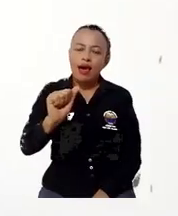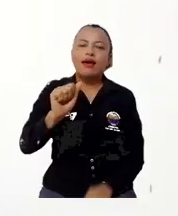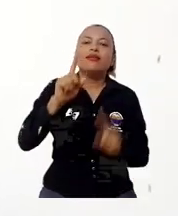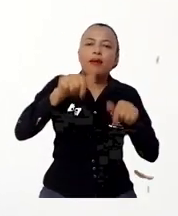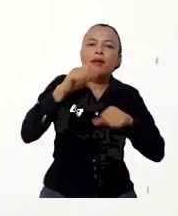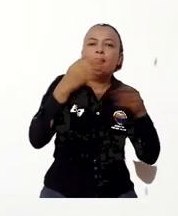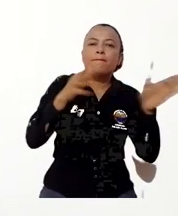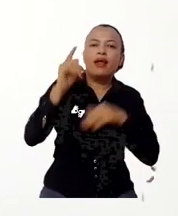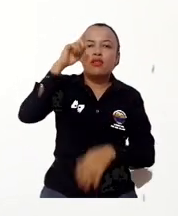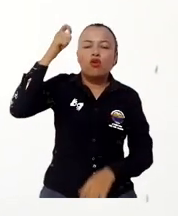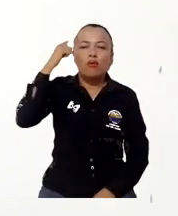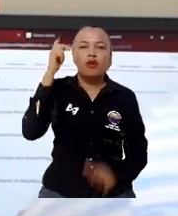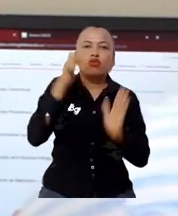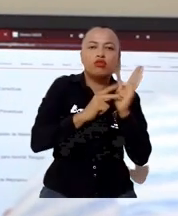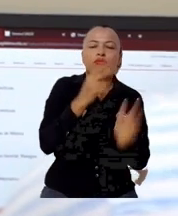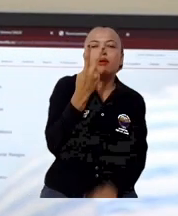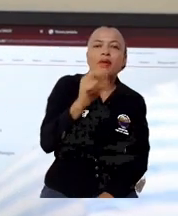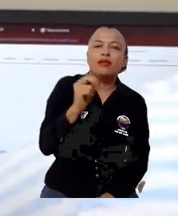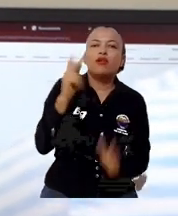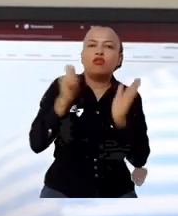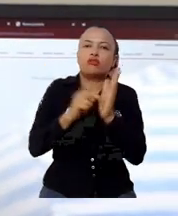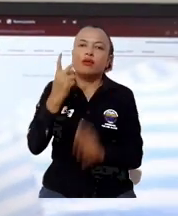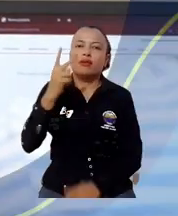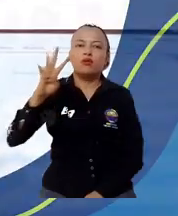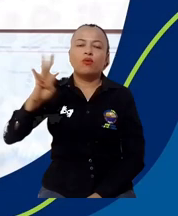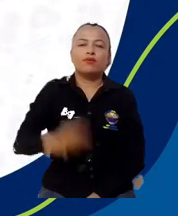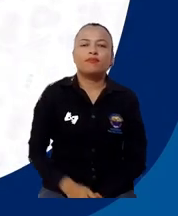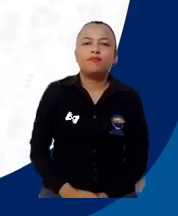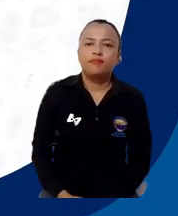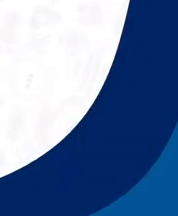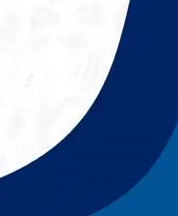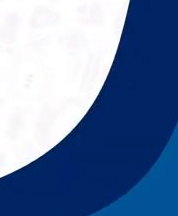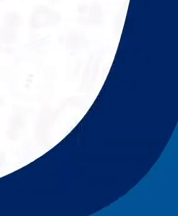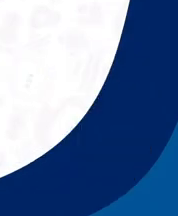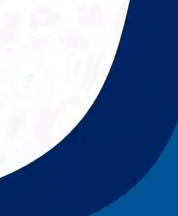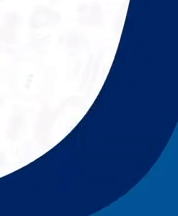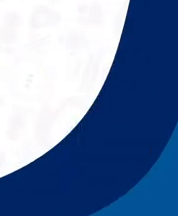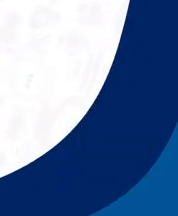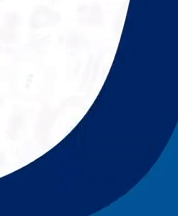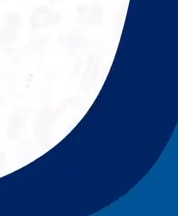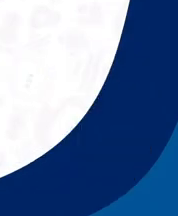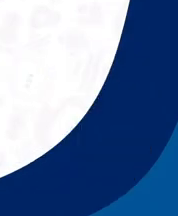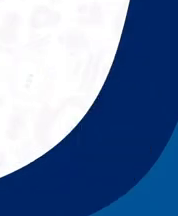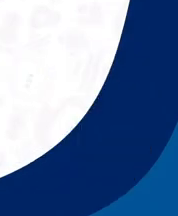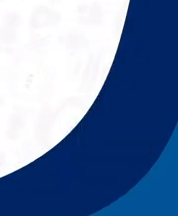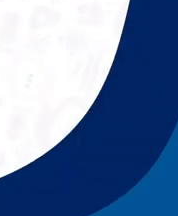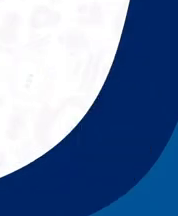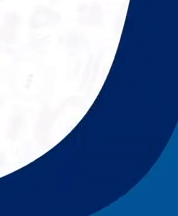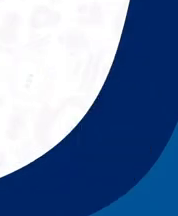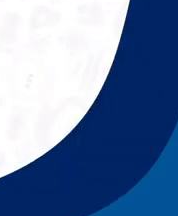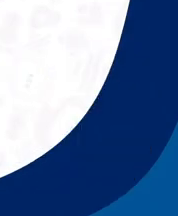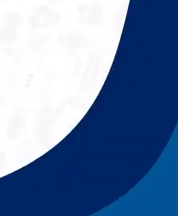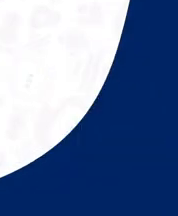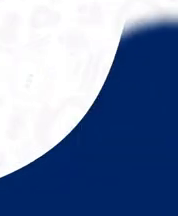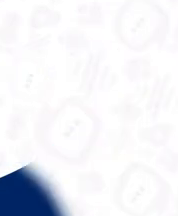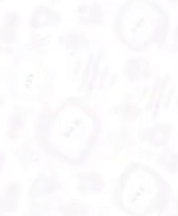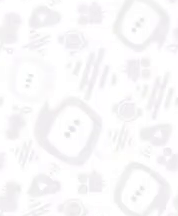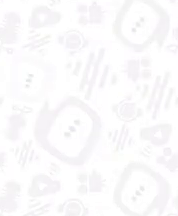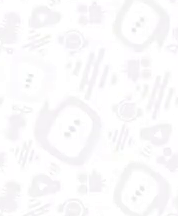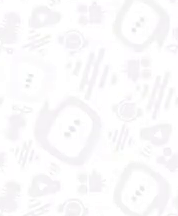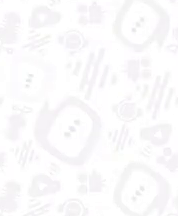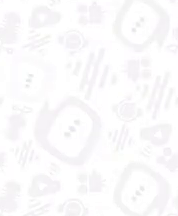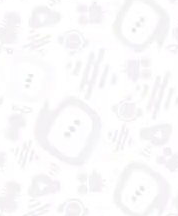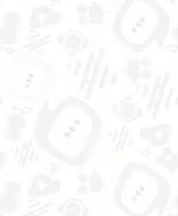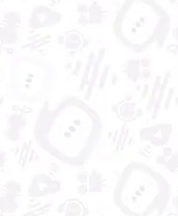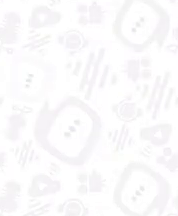y el Plan de Gobierno 2020-2024. Universidad del Magdalena, aún más incluyente